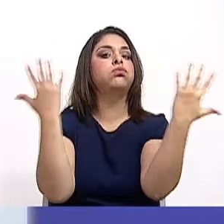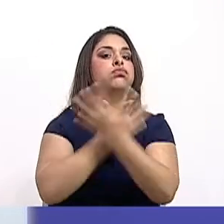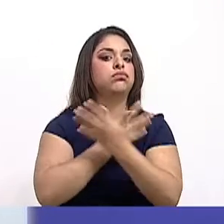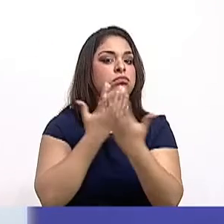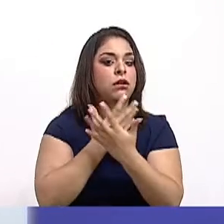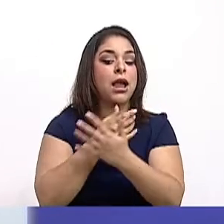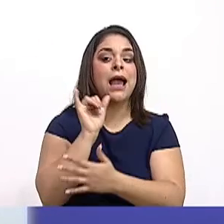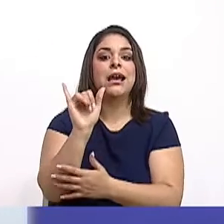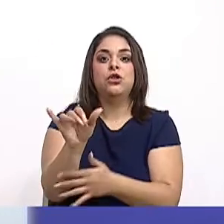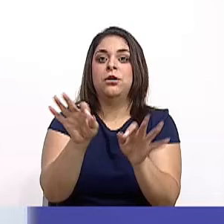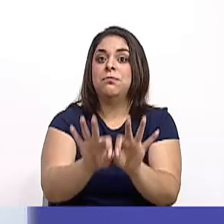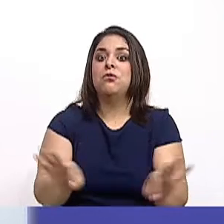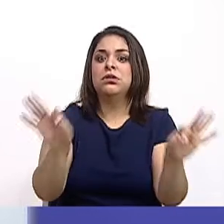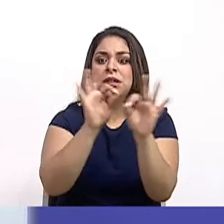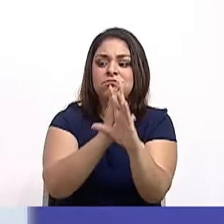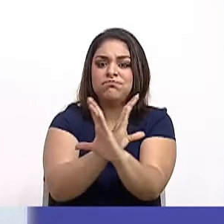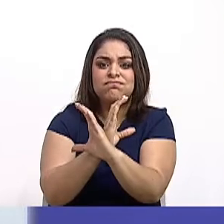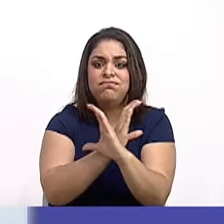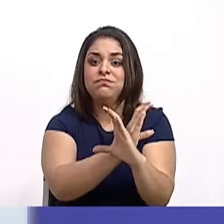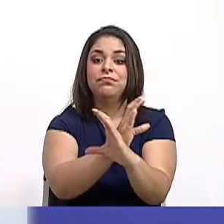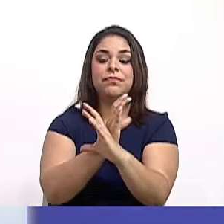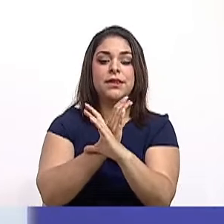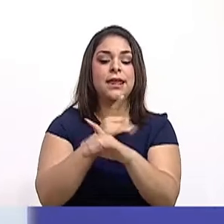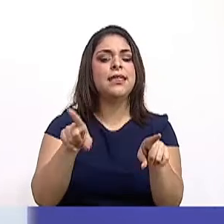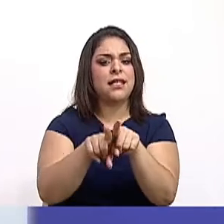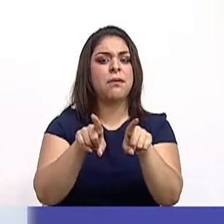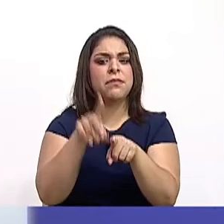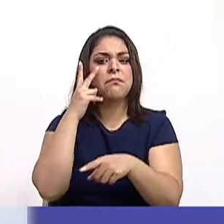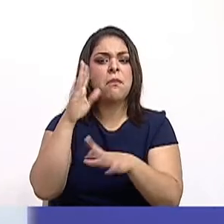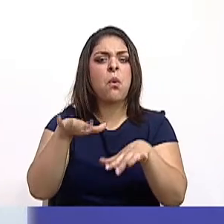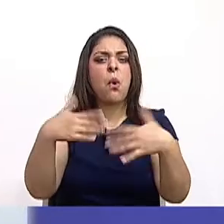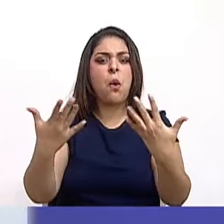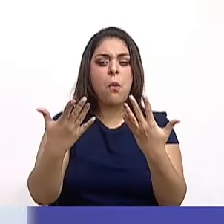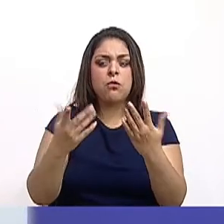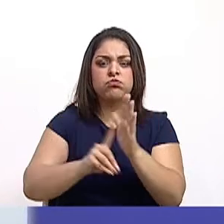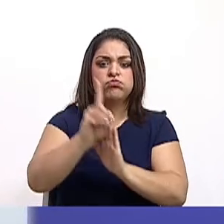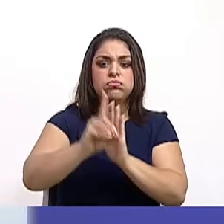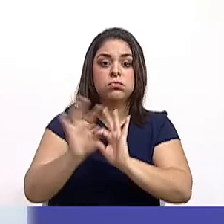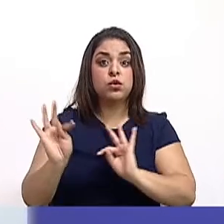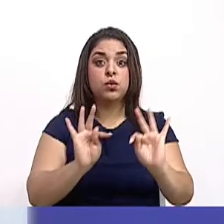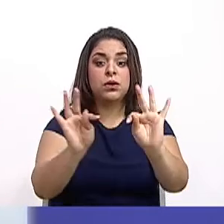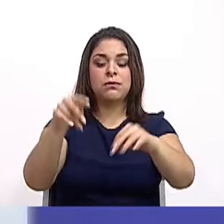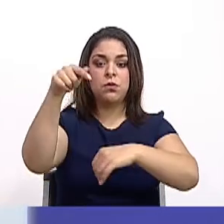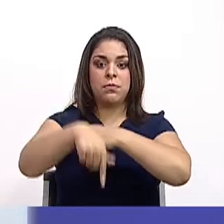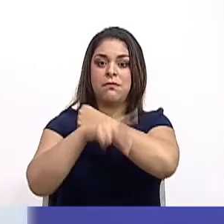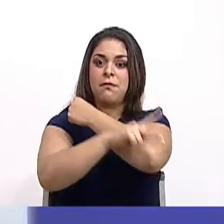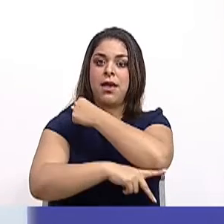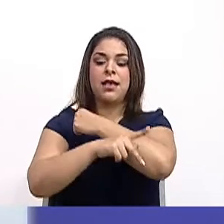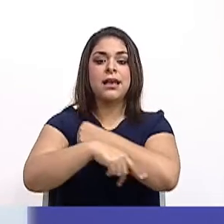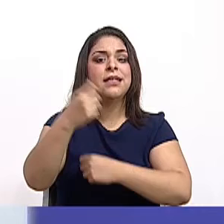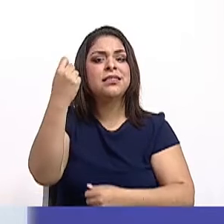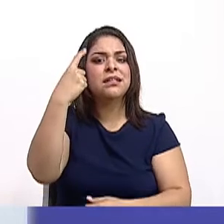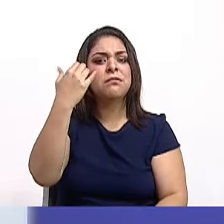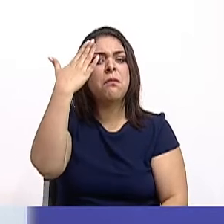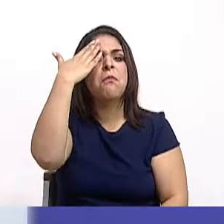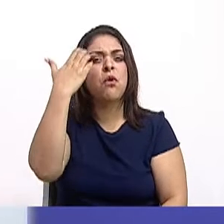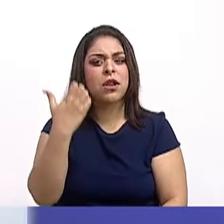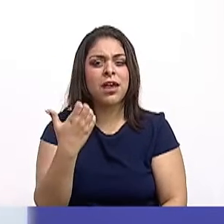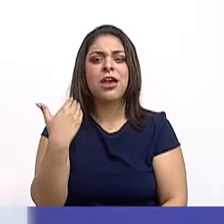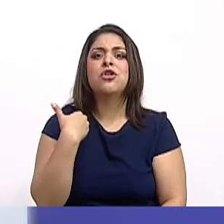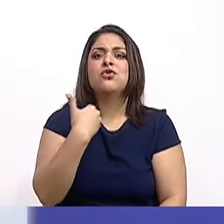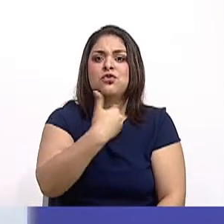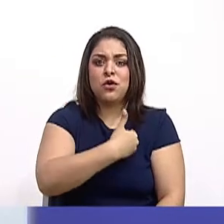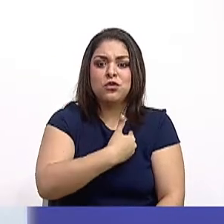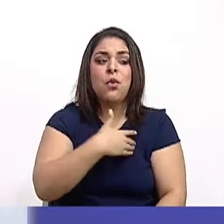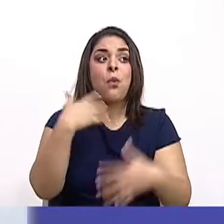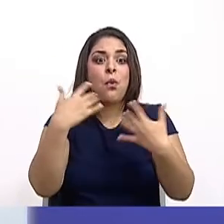importancia de esa conservación y también ver cómo se desarrolla el turismo en nuestro país y entender por qué somos tan llamativos en